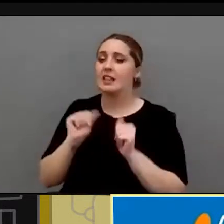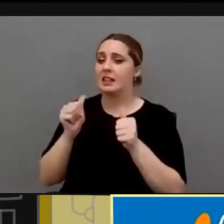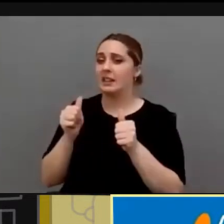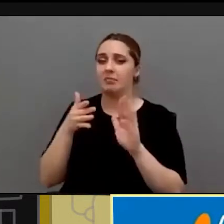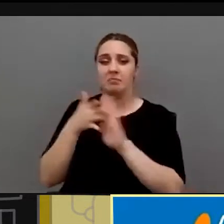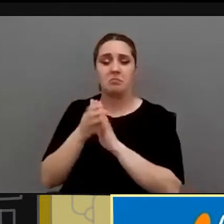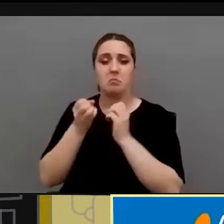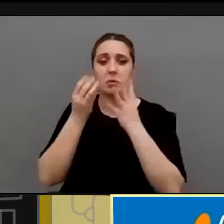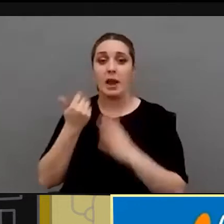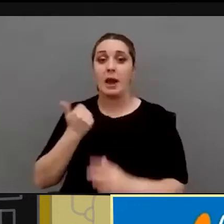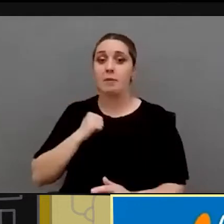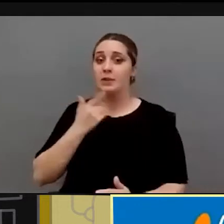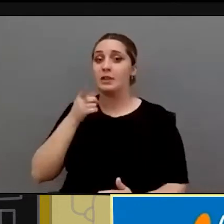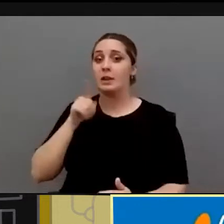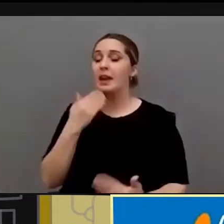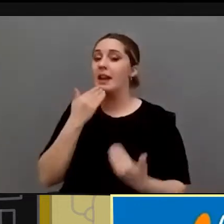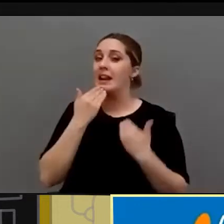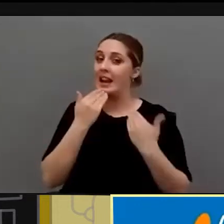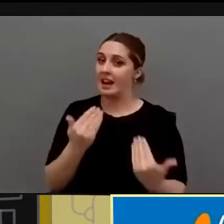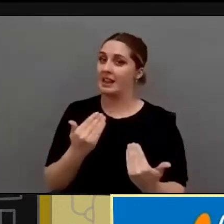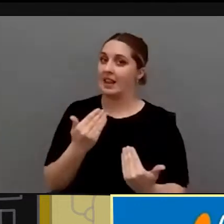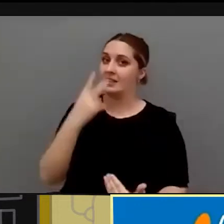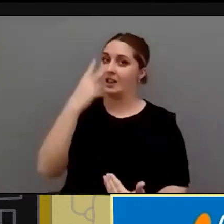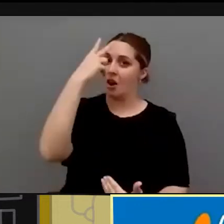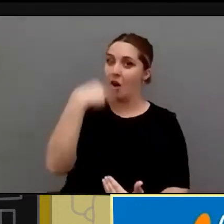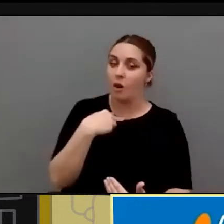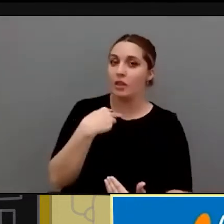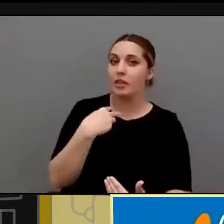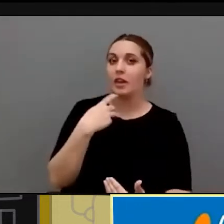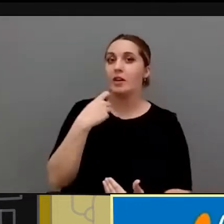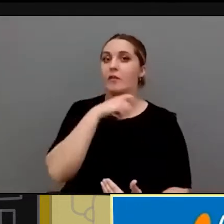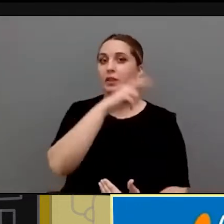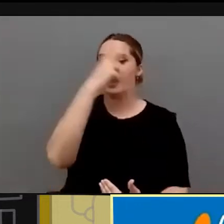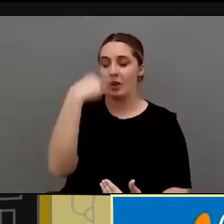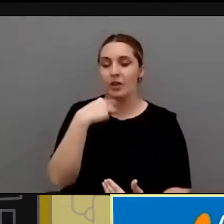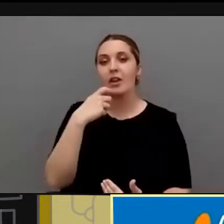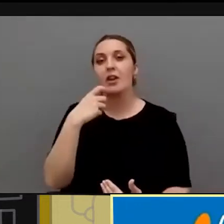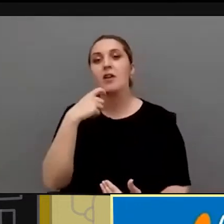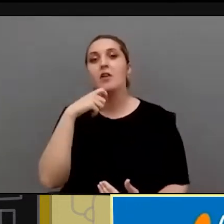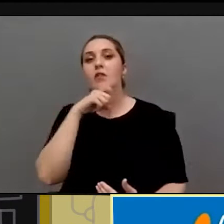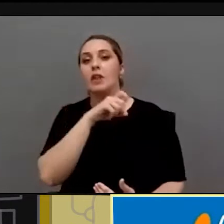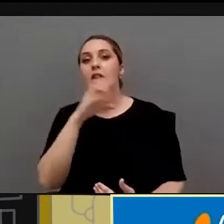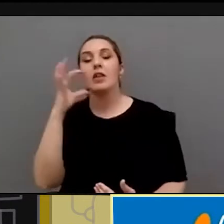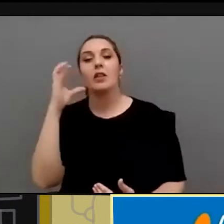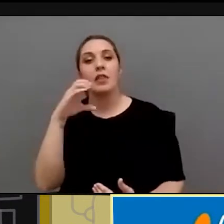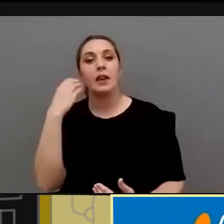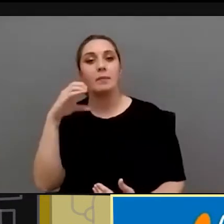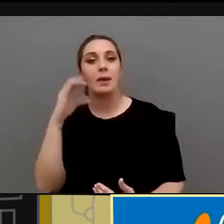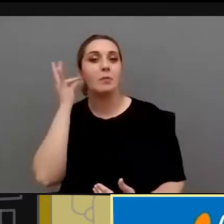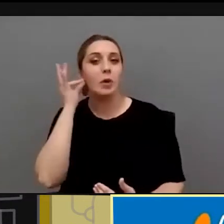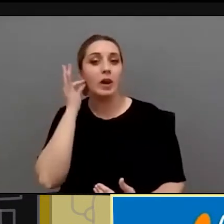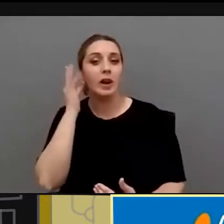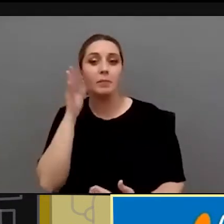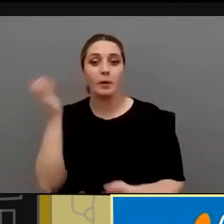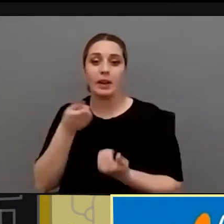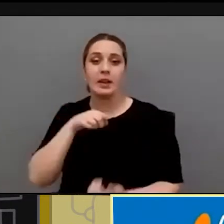Aprovecho también para dar las gracias tanto a a ONCE como a Fundación ONCE como a Fundación Cermi Mujeres por la invitación por contar además con